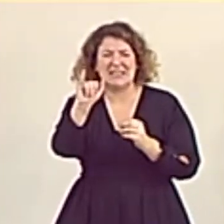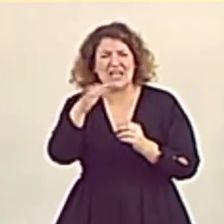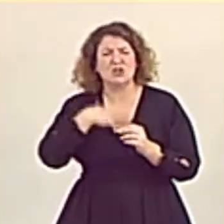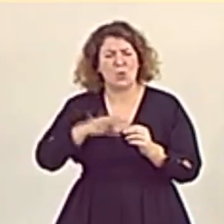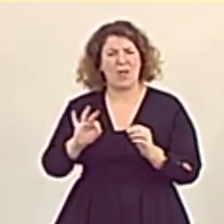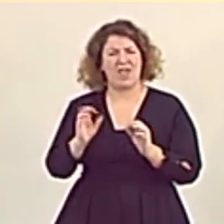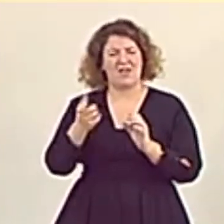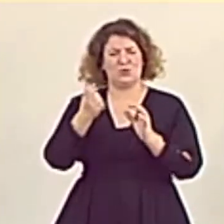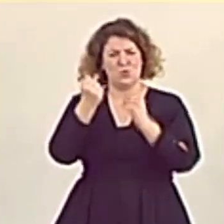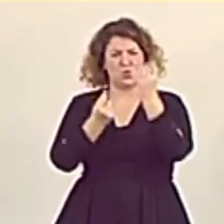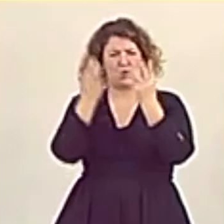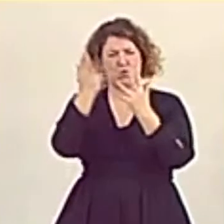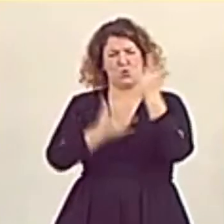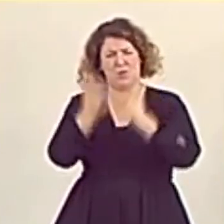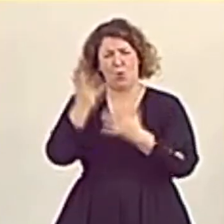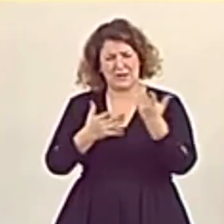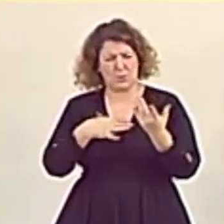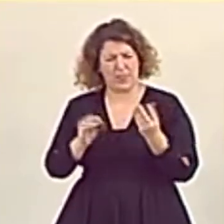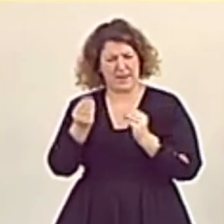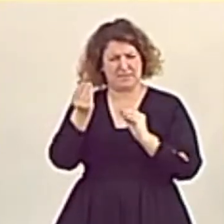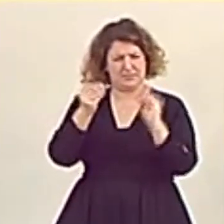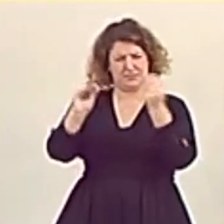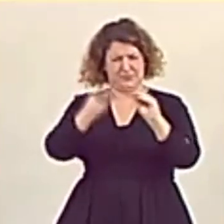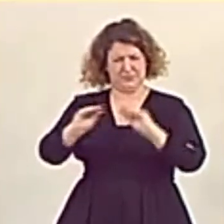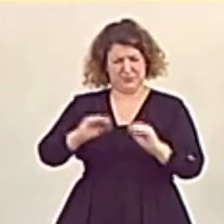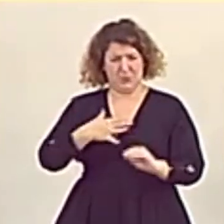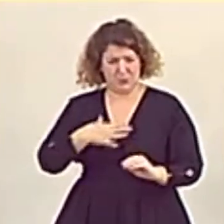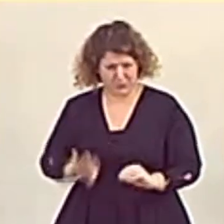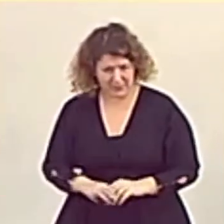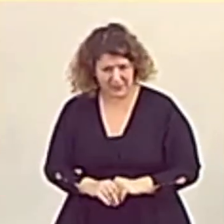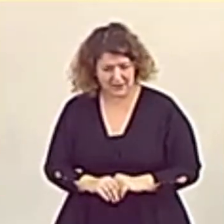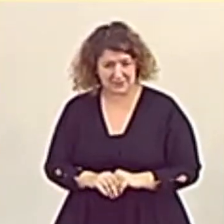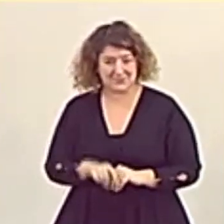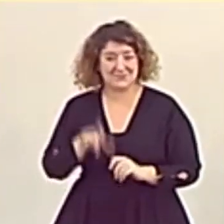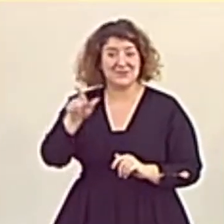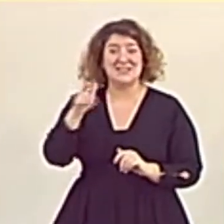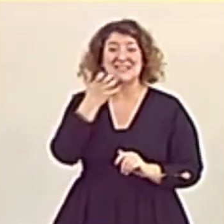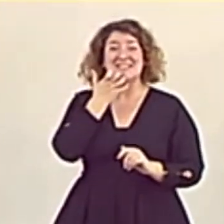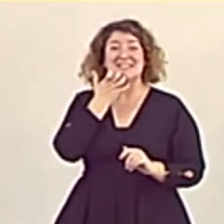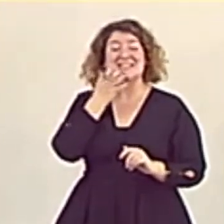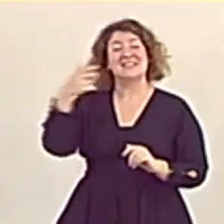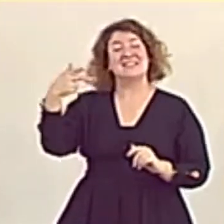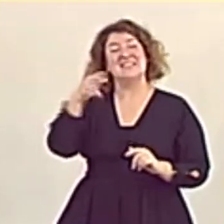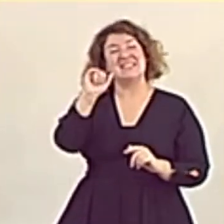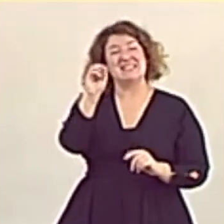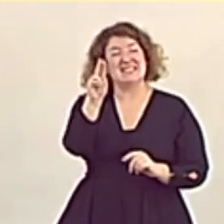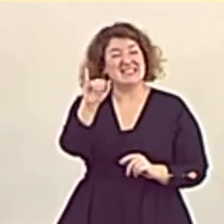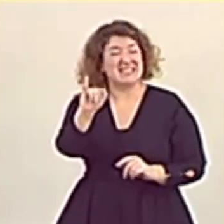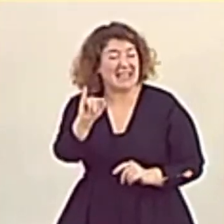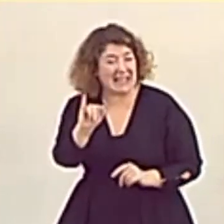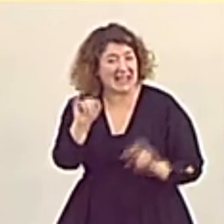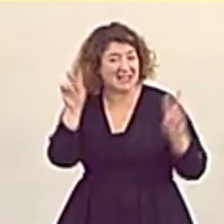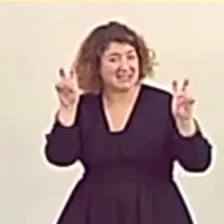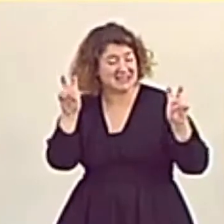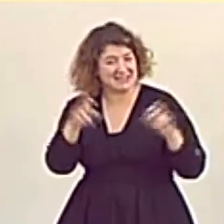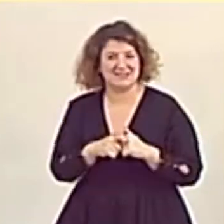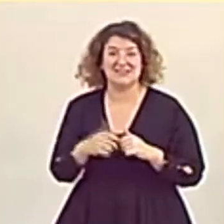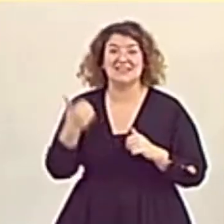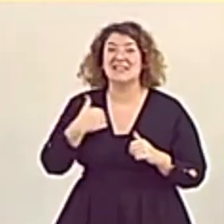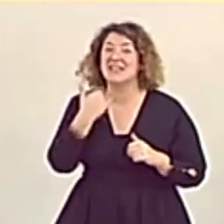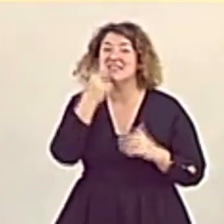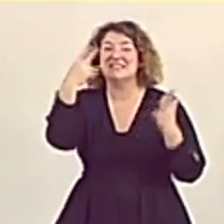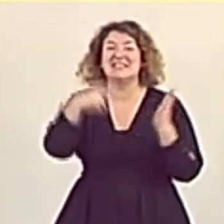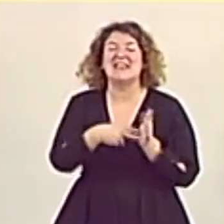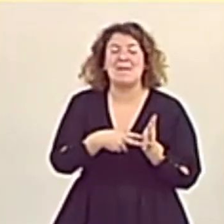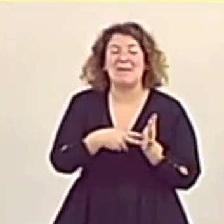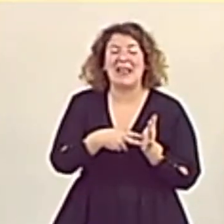Pues los españoles tenemos que saber que con esas recetas socialistas tan brillantes, chiqui, son ya más de 7.000